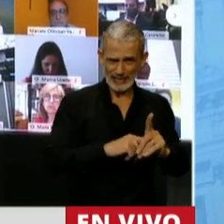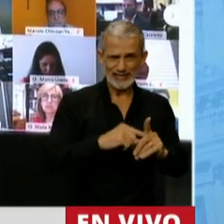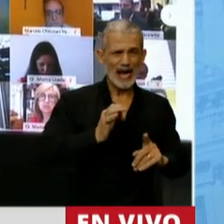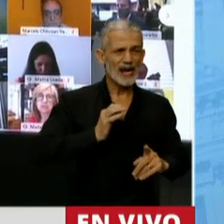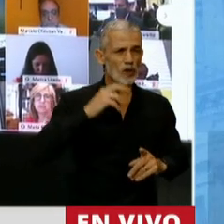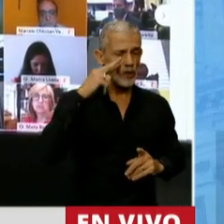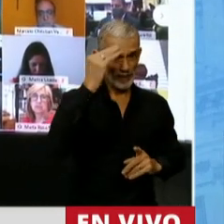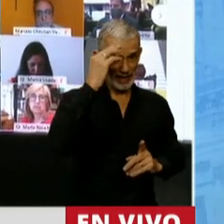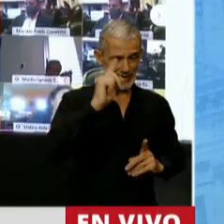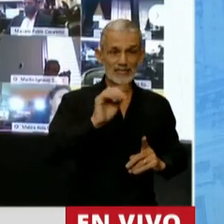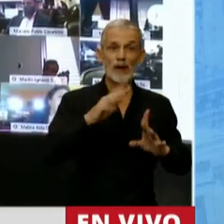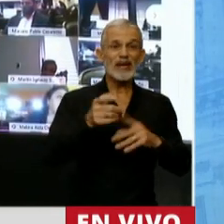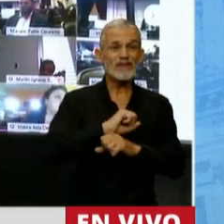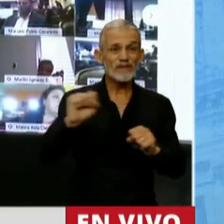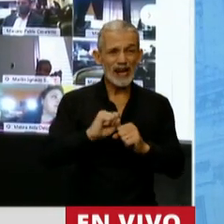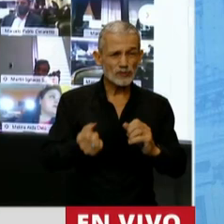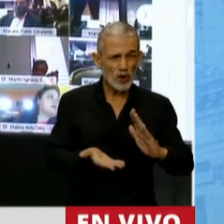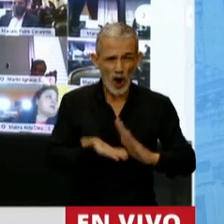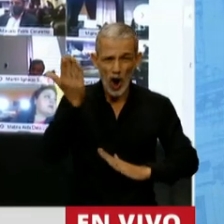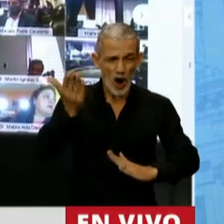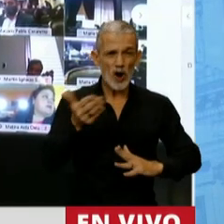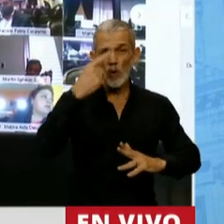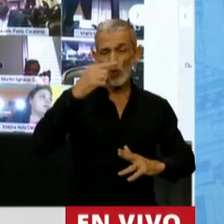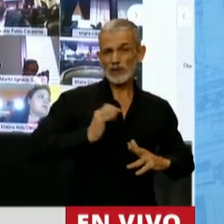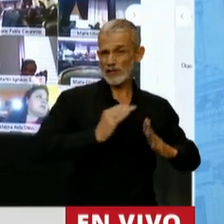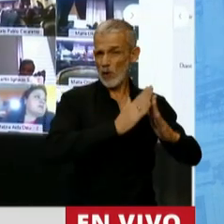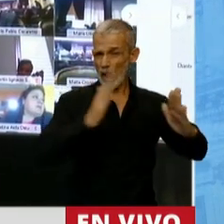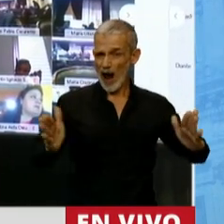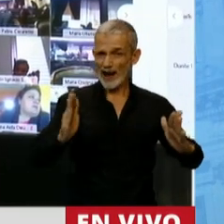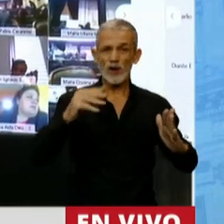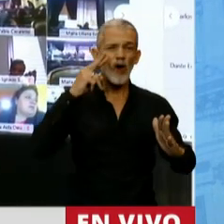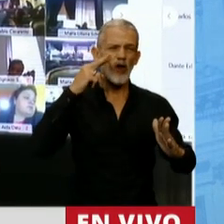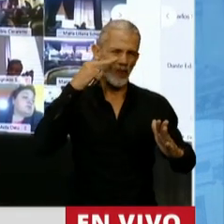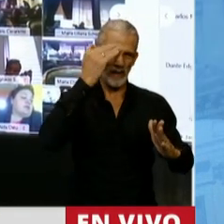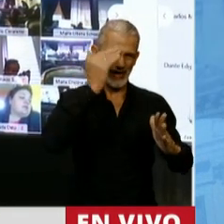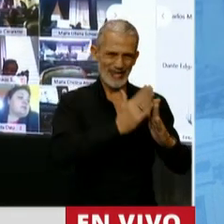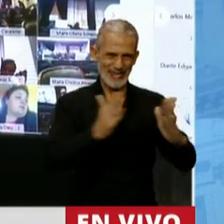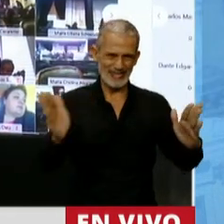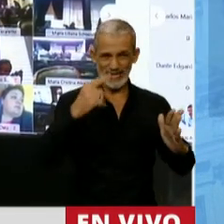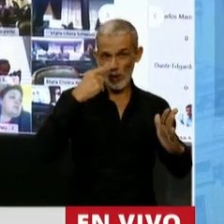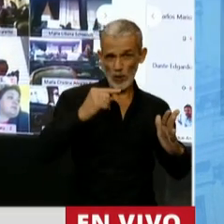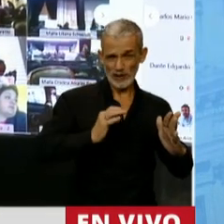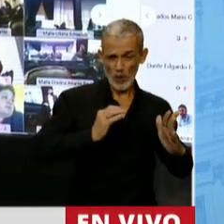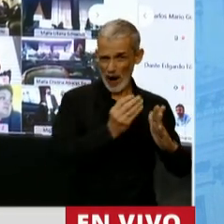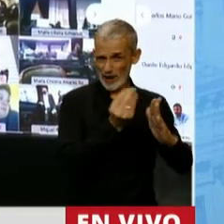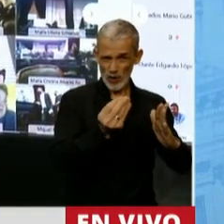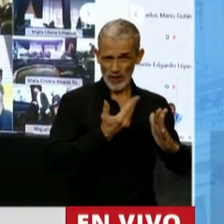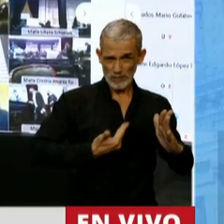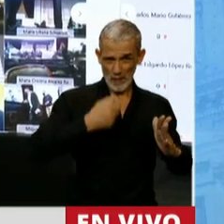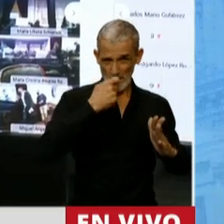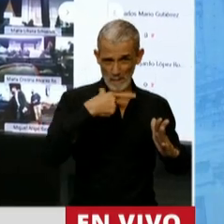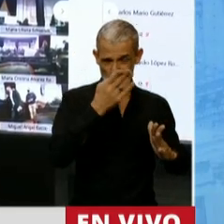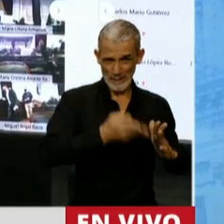se dice que la inflación del último año, del año 2015, el último año de gestión del gobierno anterior,